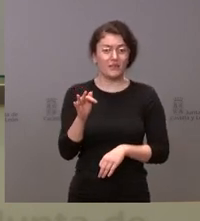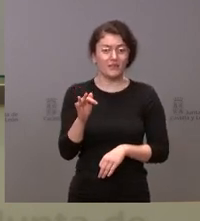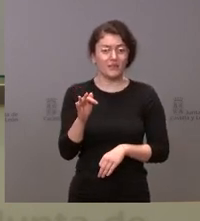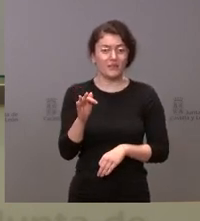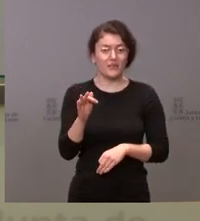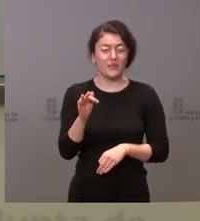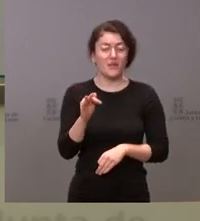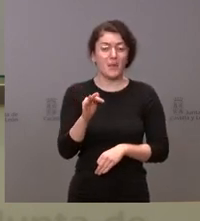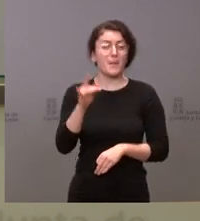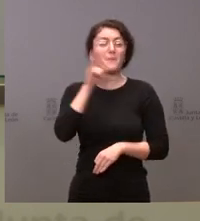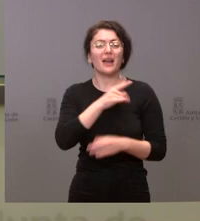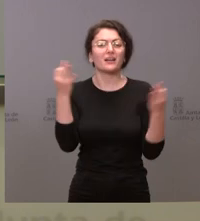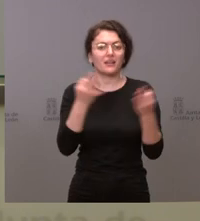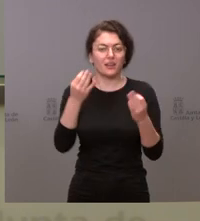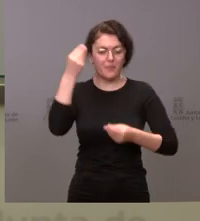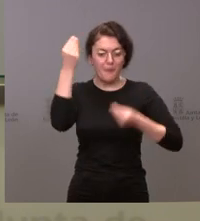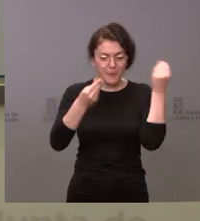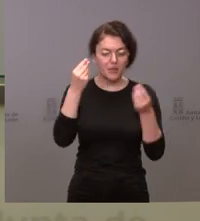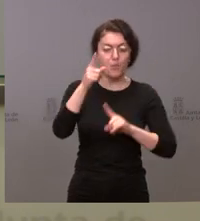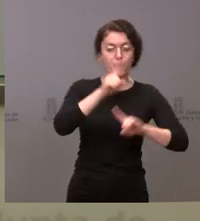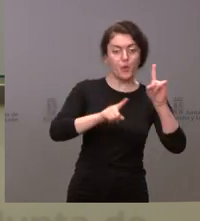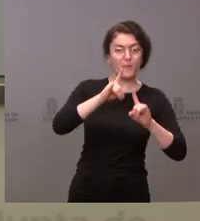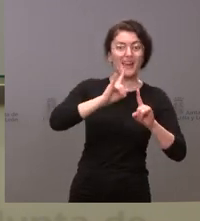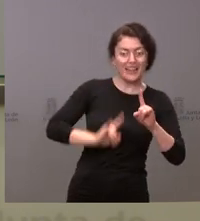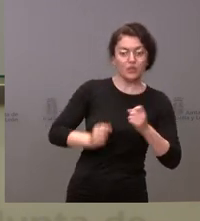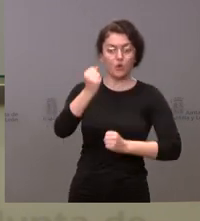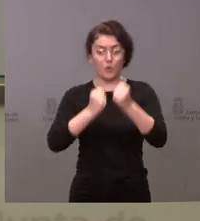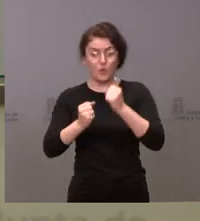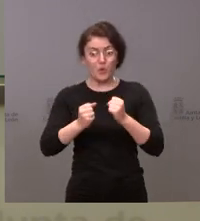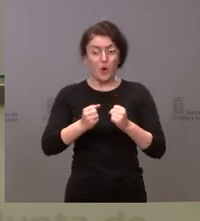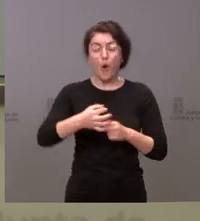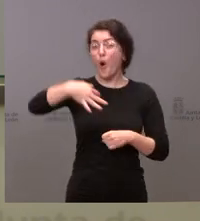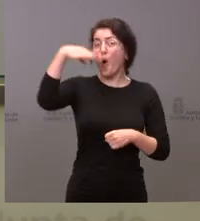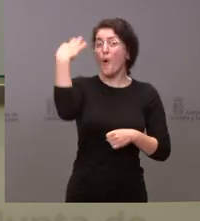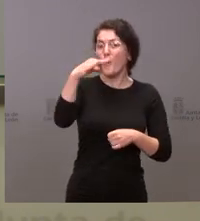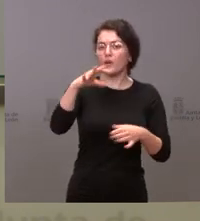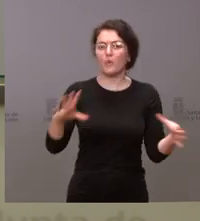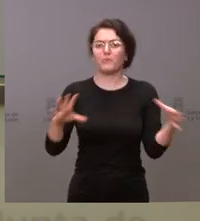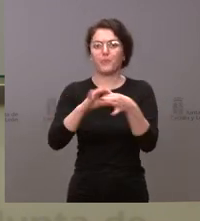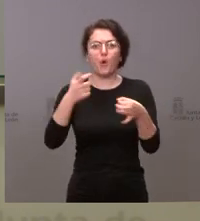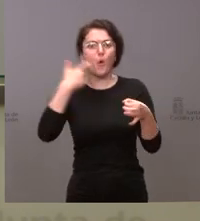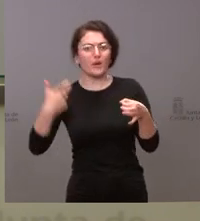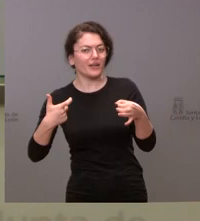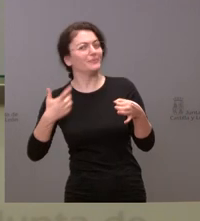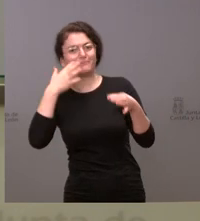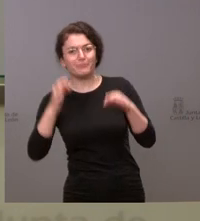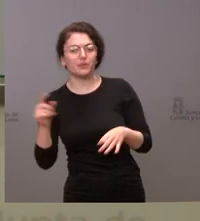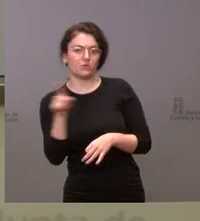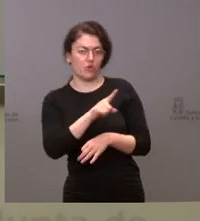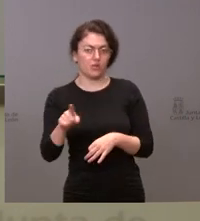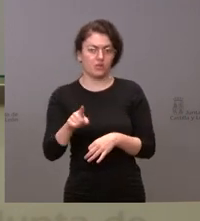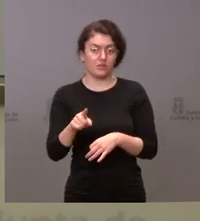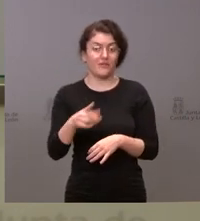problemas energéticos o estos problemas económicos devienen única y exclusivamente de la crisis de Ucrania. Se van a ver acrecentados, sin lugar a dudas,